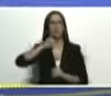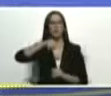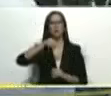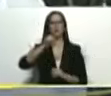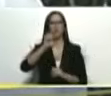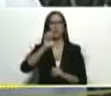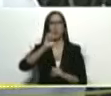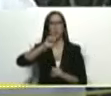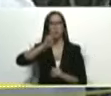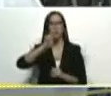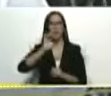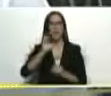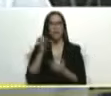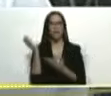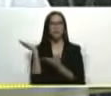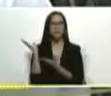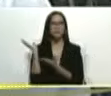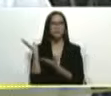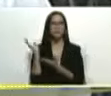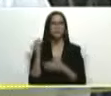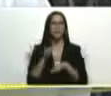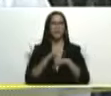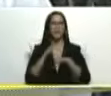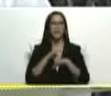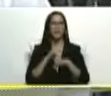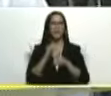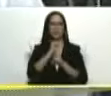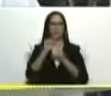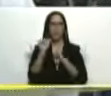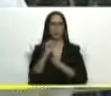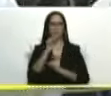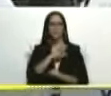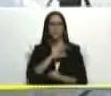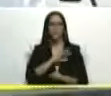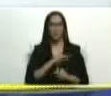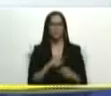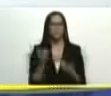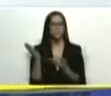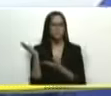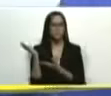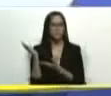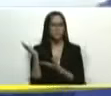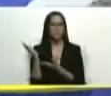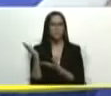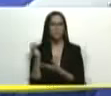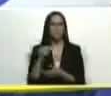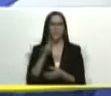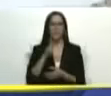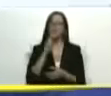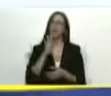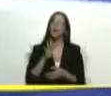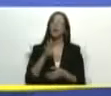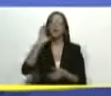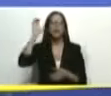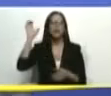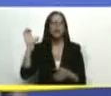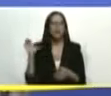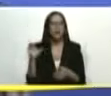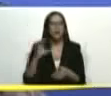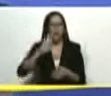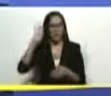Josué Lor Cabello ministro de ecosocialismo ahí está pues 24 entidades federales